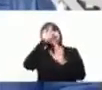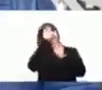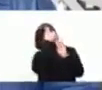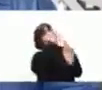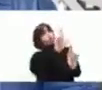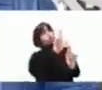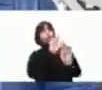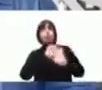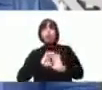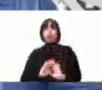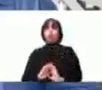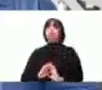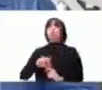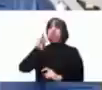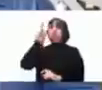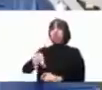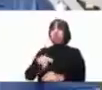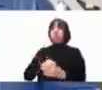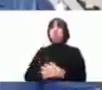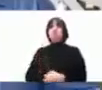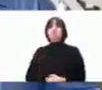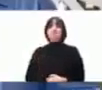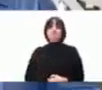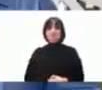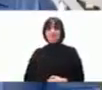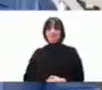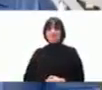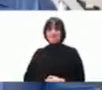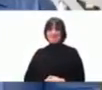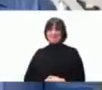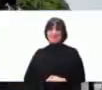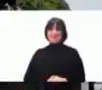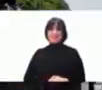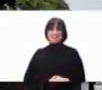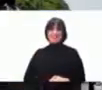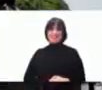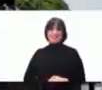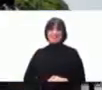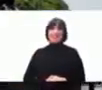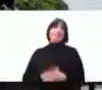le dieron un lugar en la historia de nuestro pueblo.